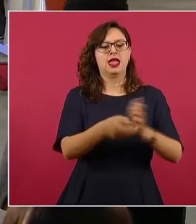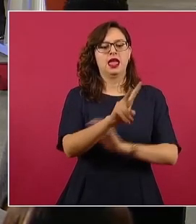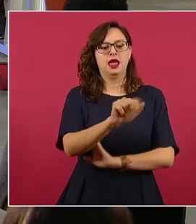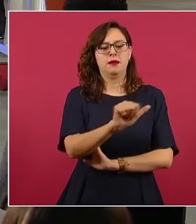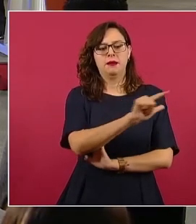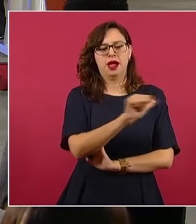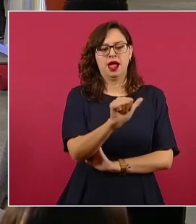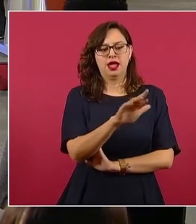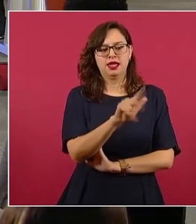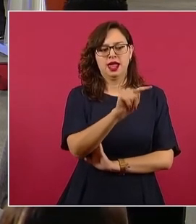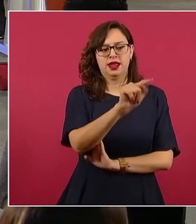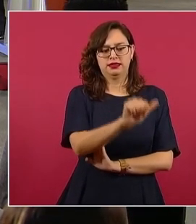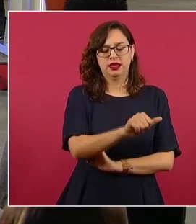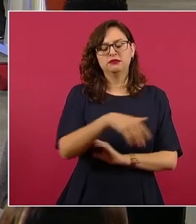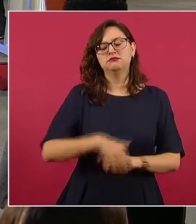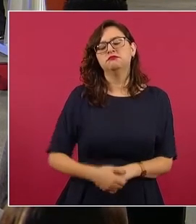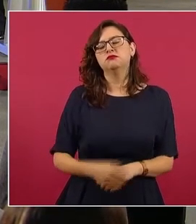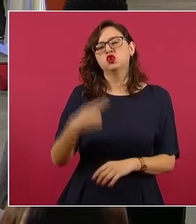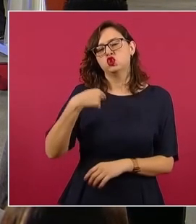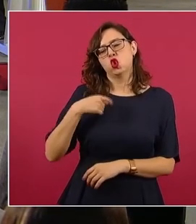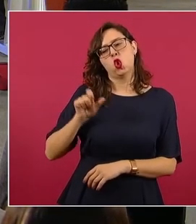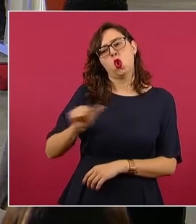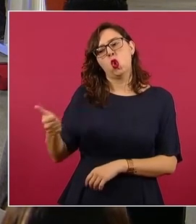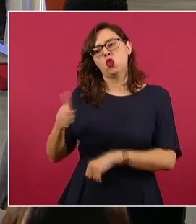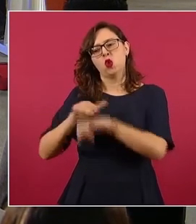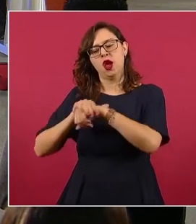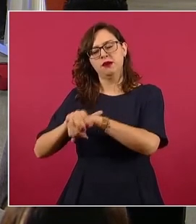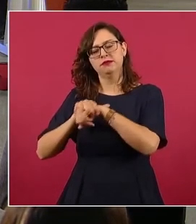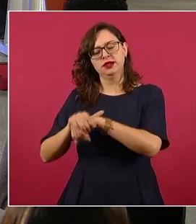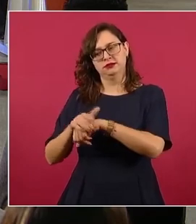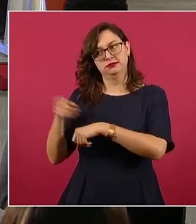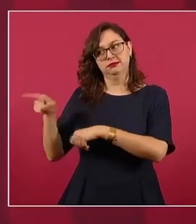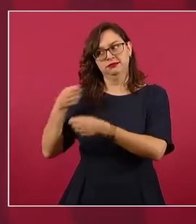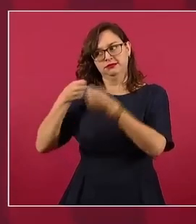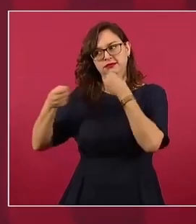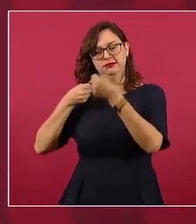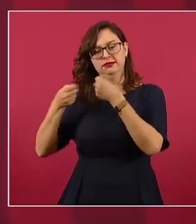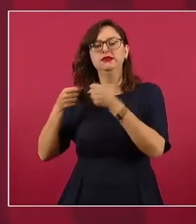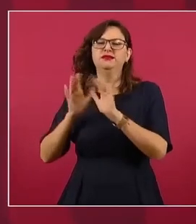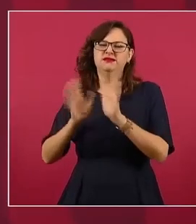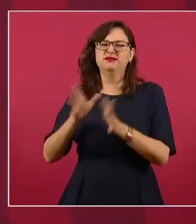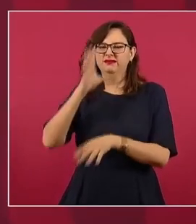periodista, que estábamos estudiando. Él